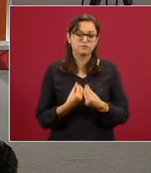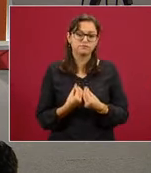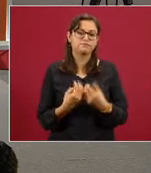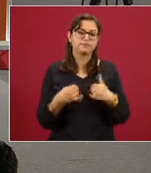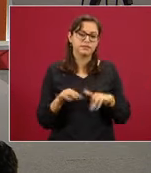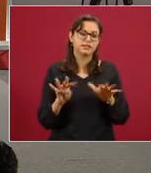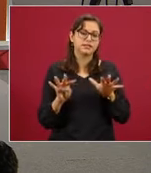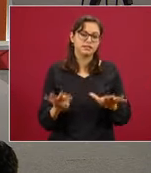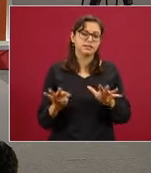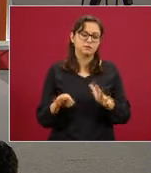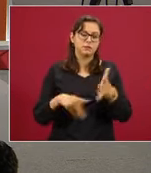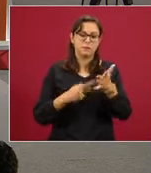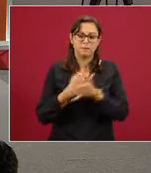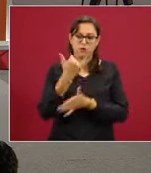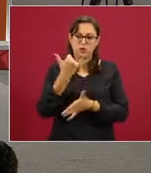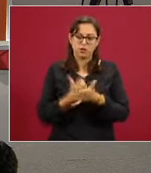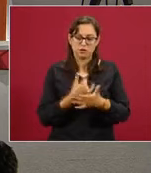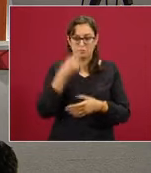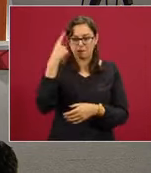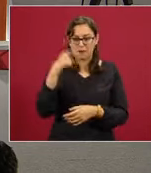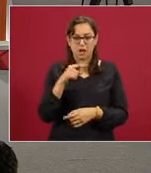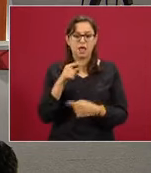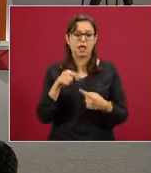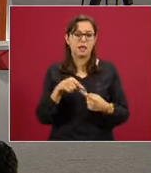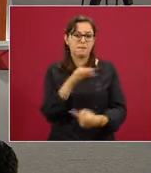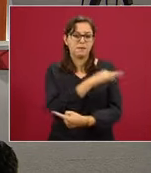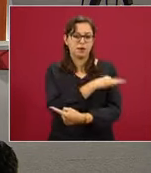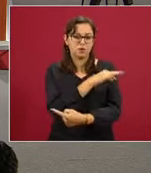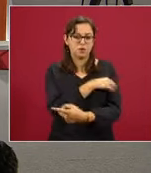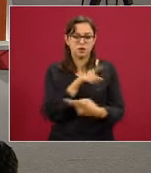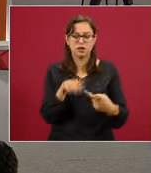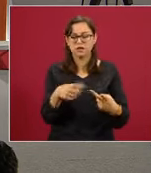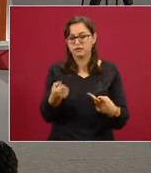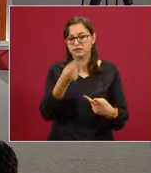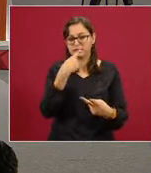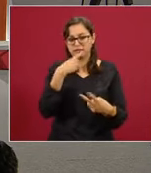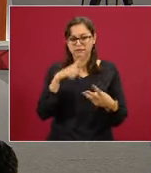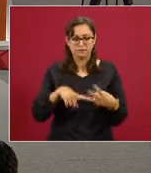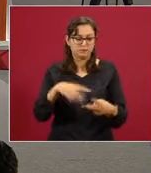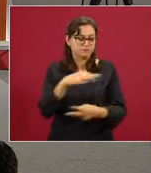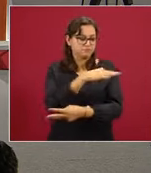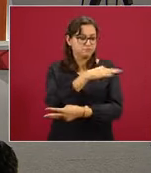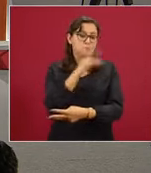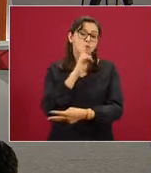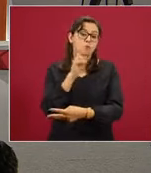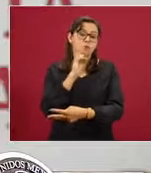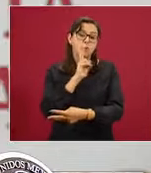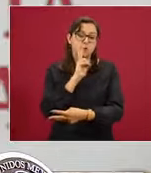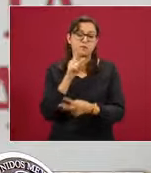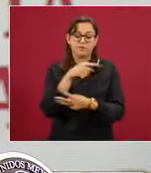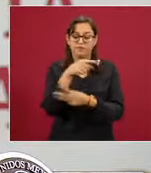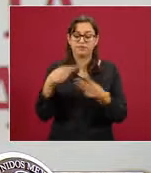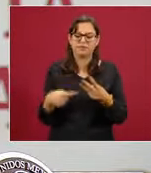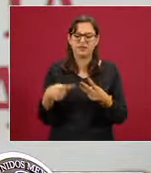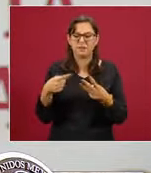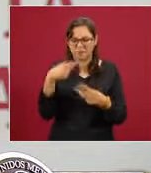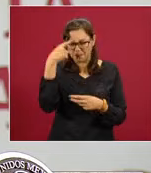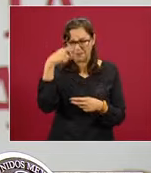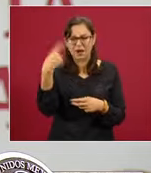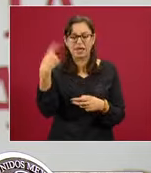tratamientos y pruebas. ¿Cuál es el objetivo estratégico? Que México aumente su capacidad